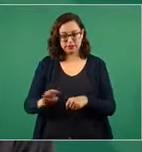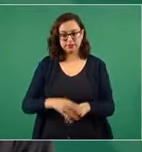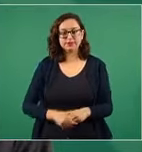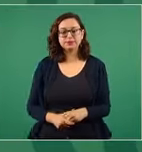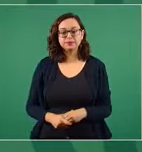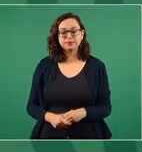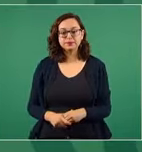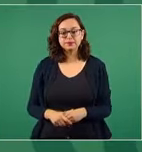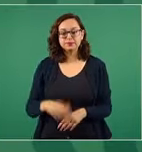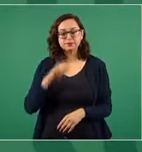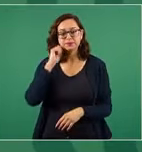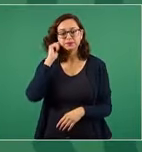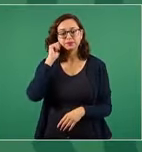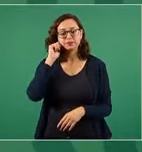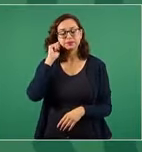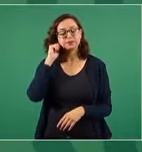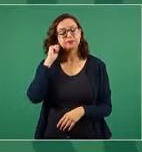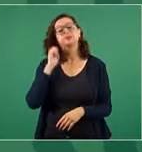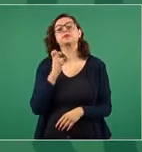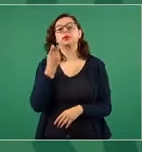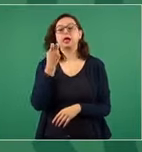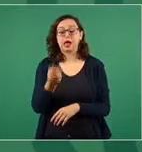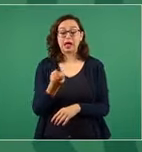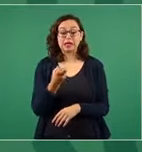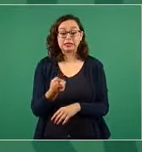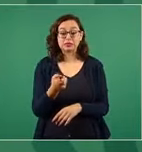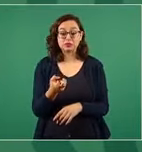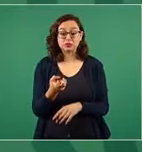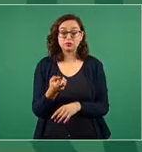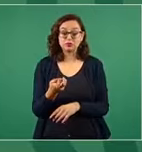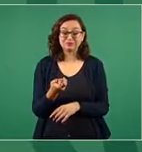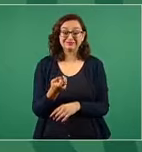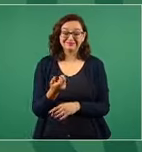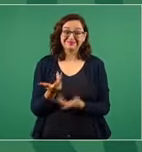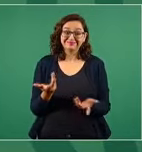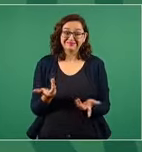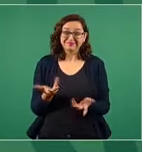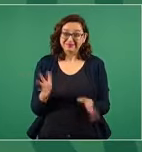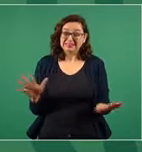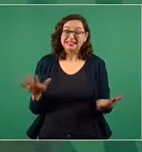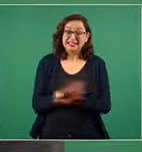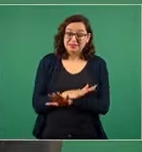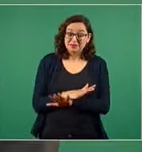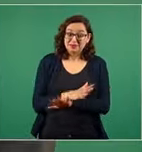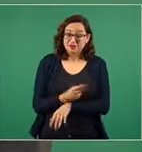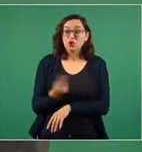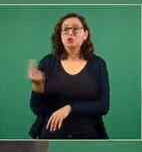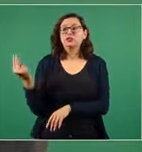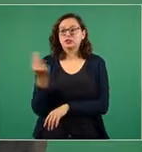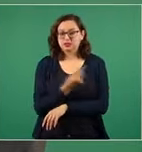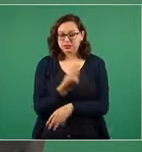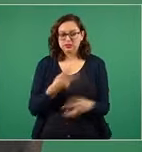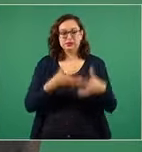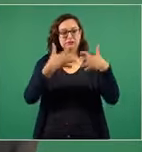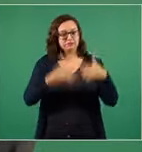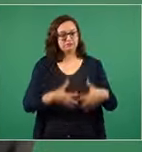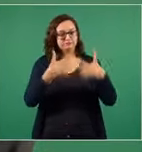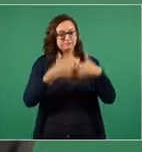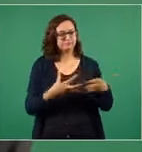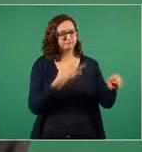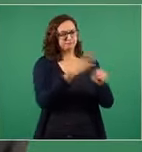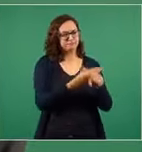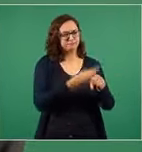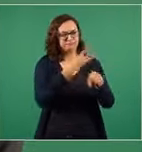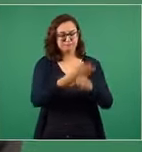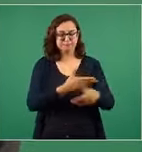ese cambio implica el modernizar las refinerías el